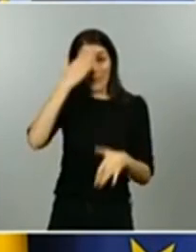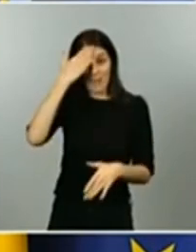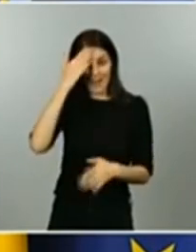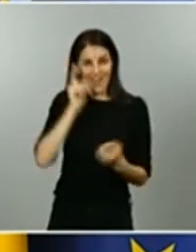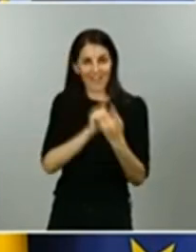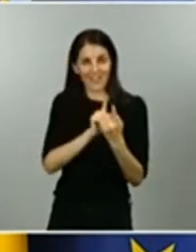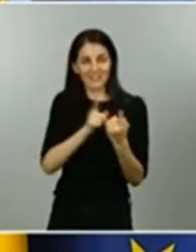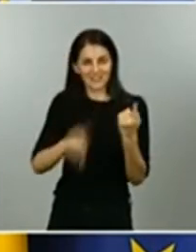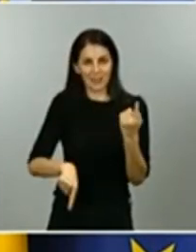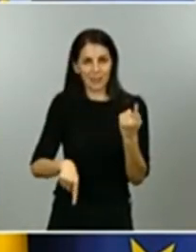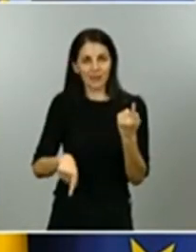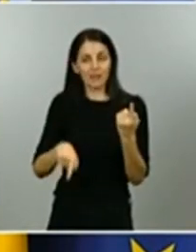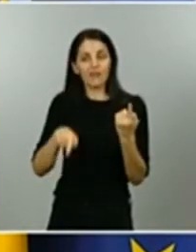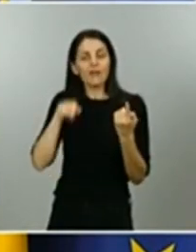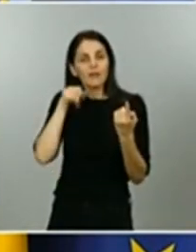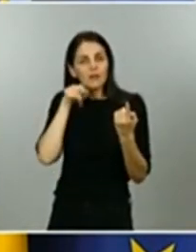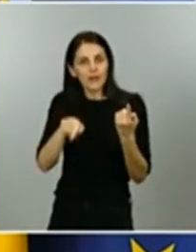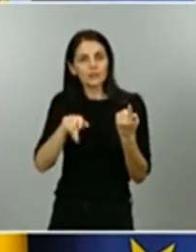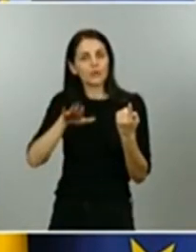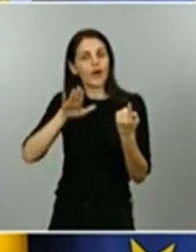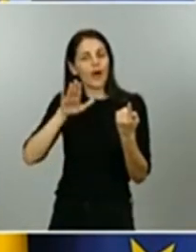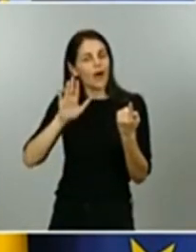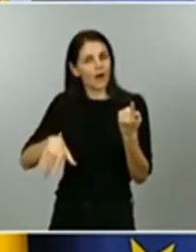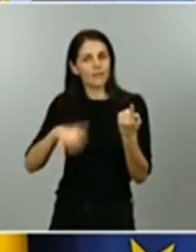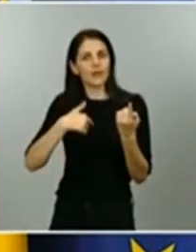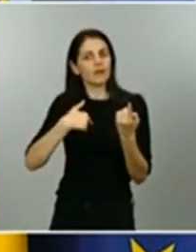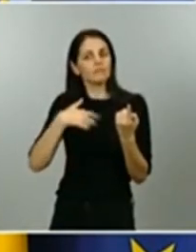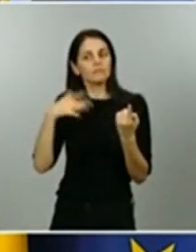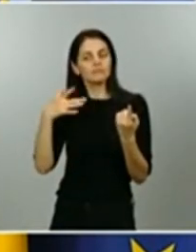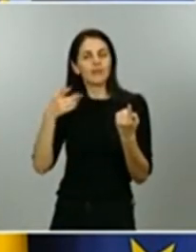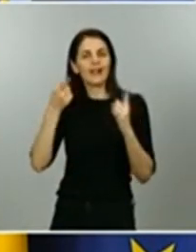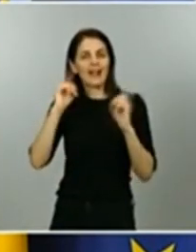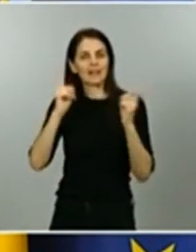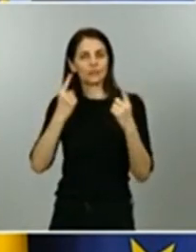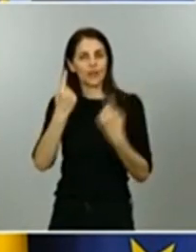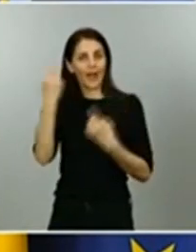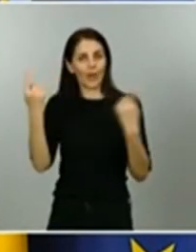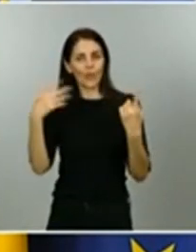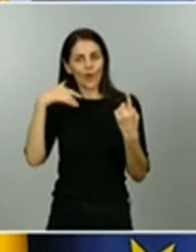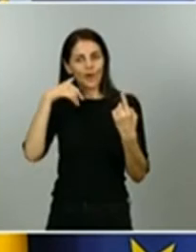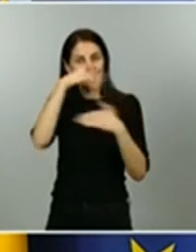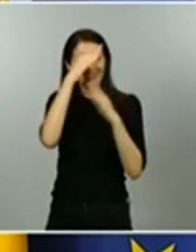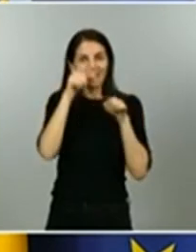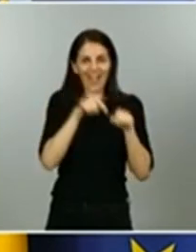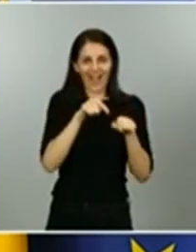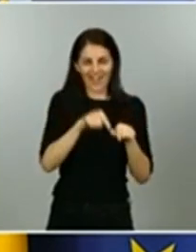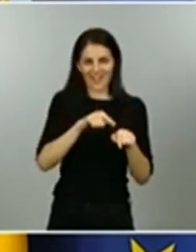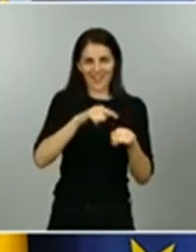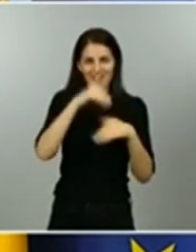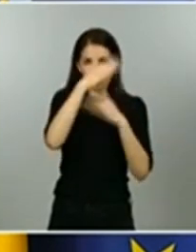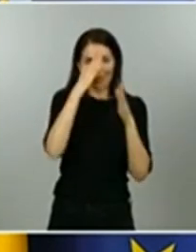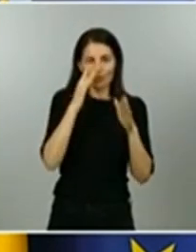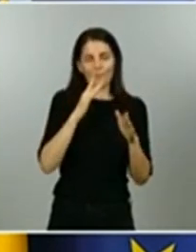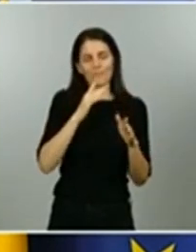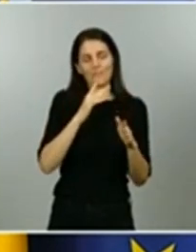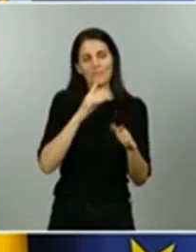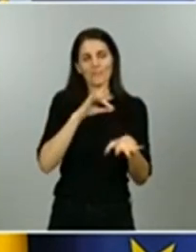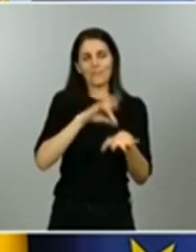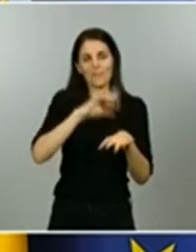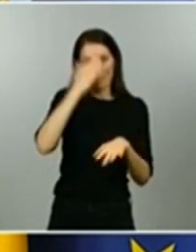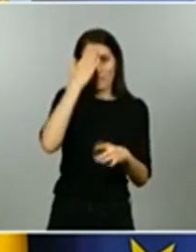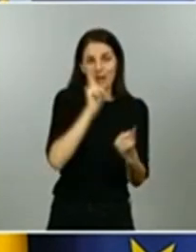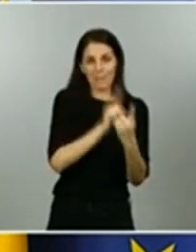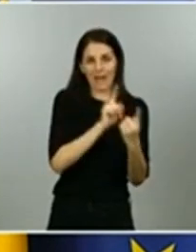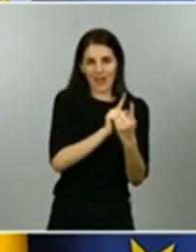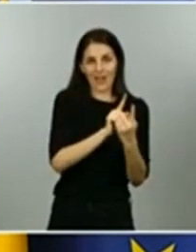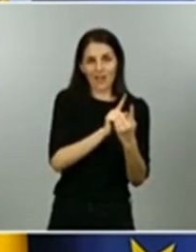puedan ser tratados a nivel de atención primaria no saturen los hospitales y además permite un sistema de detección precoz a partir de la detección de casos